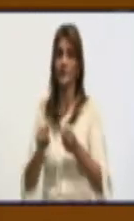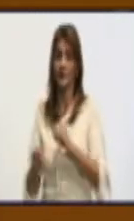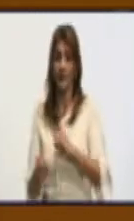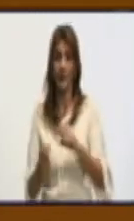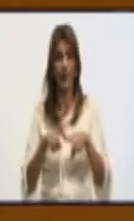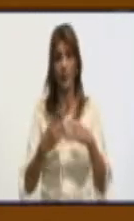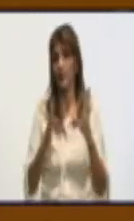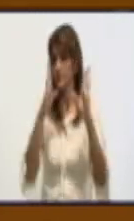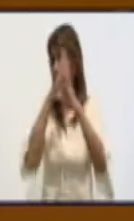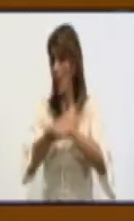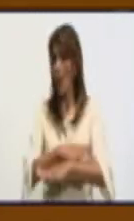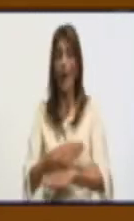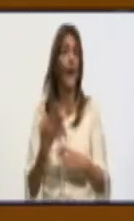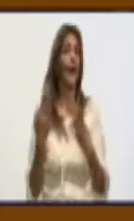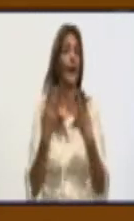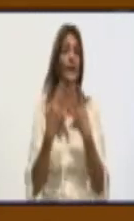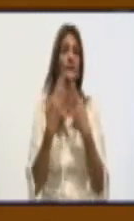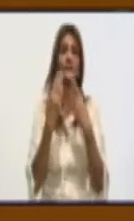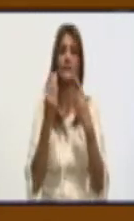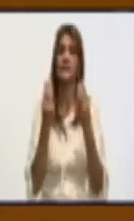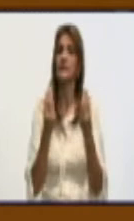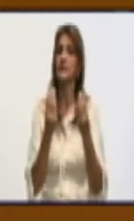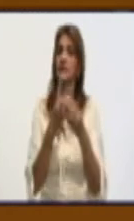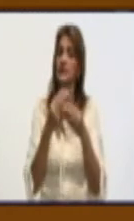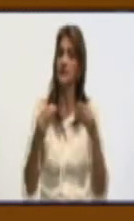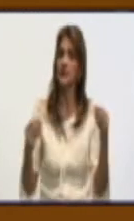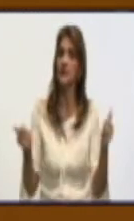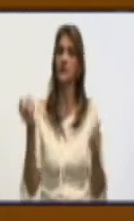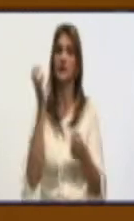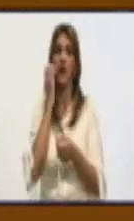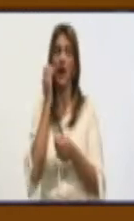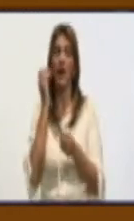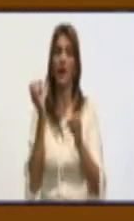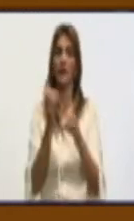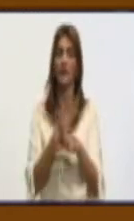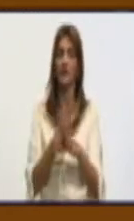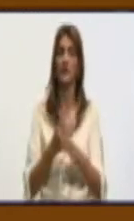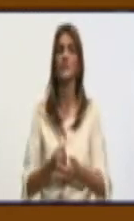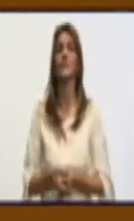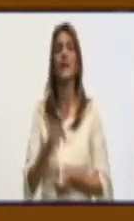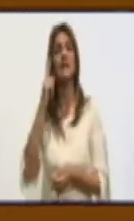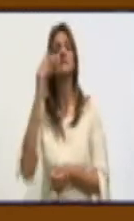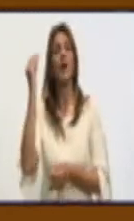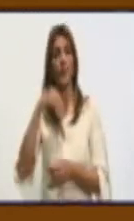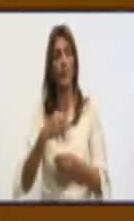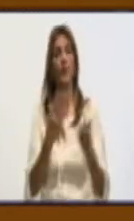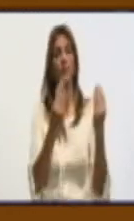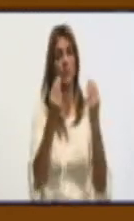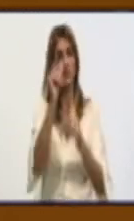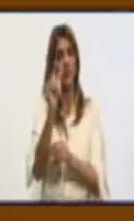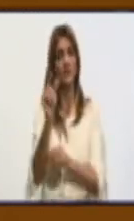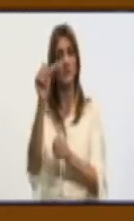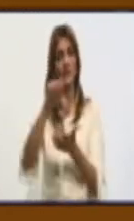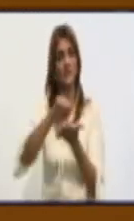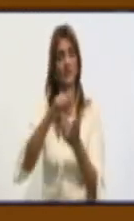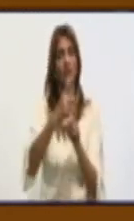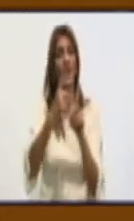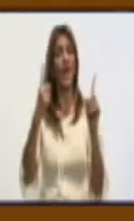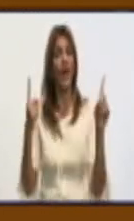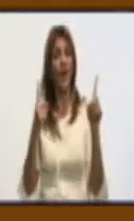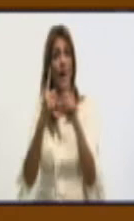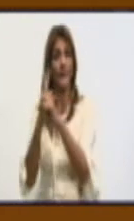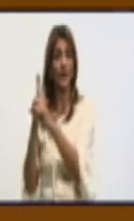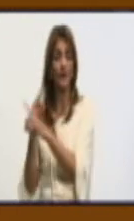toca por la libreta, pero no podemos olvidarnos que hay un número de personas aisladas, la doctora Kenia explicaba ahorita, que tienen un respaldo